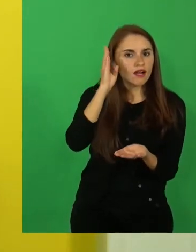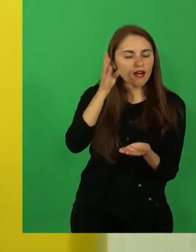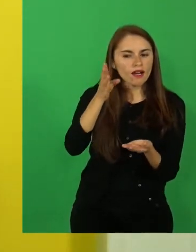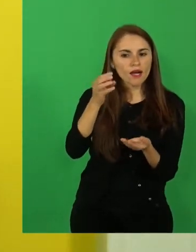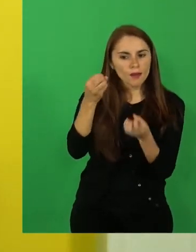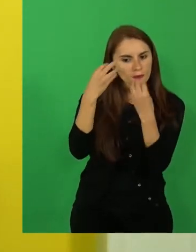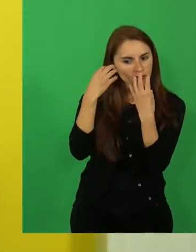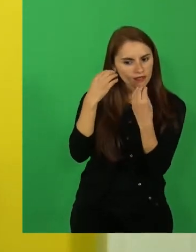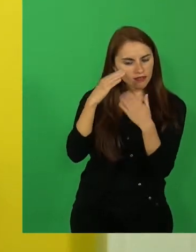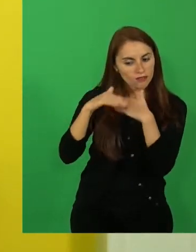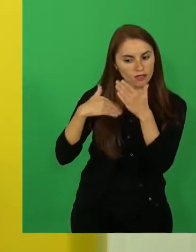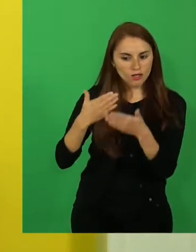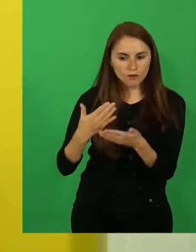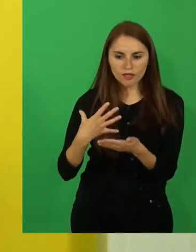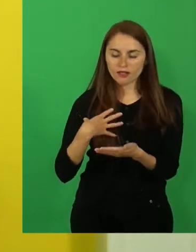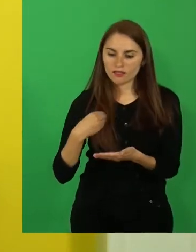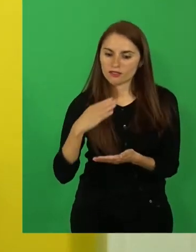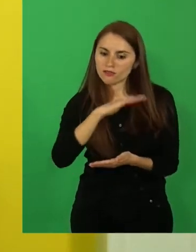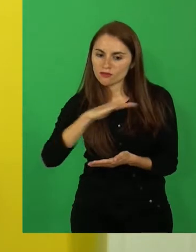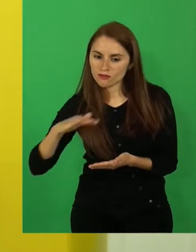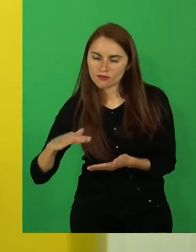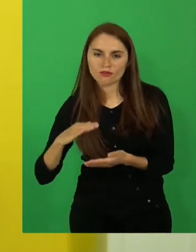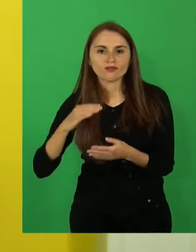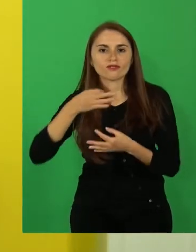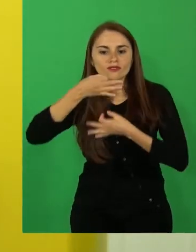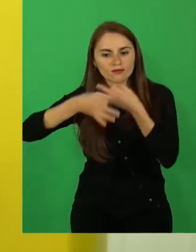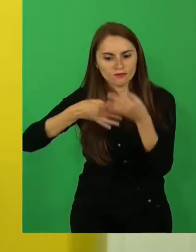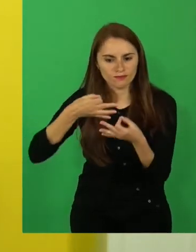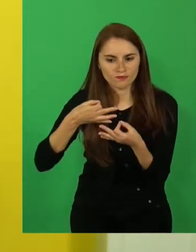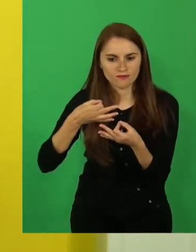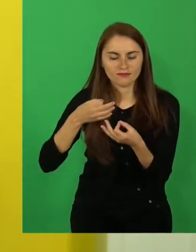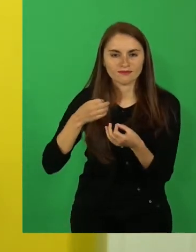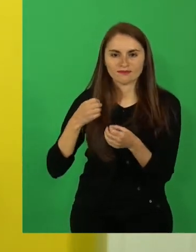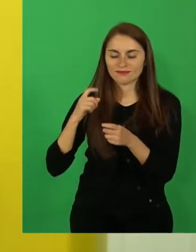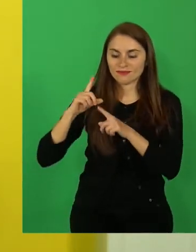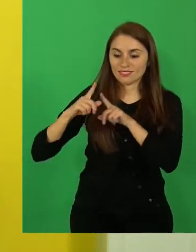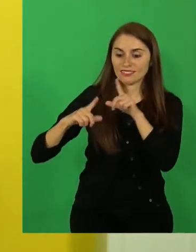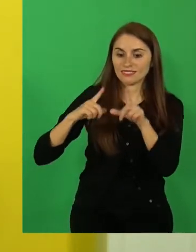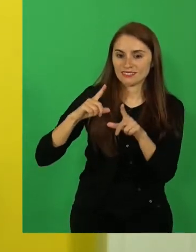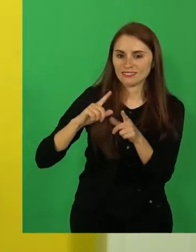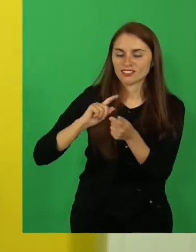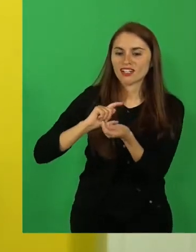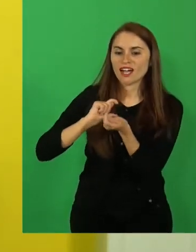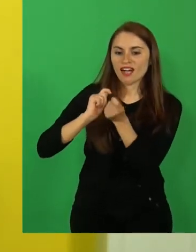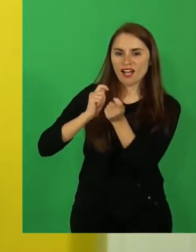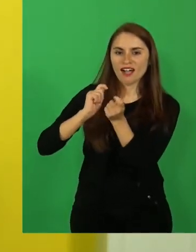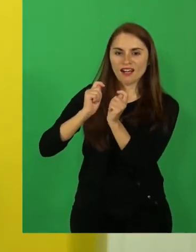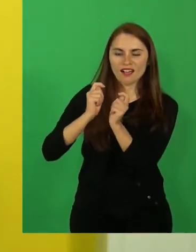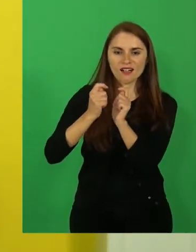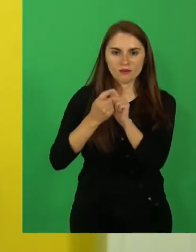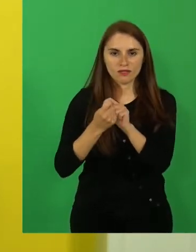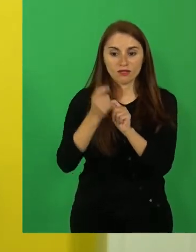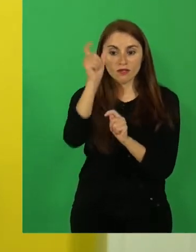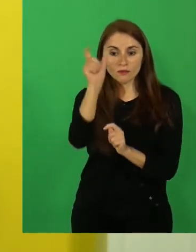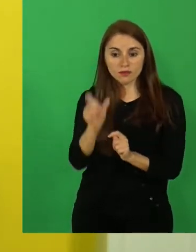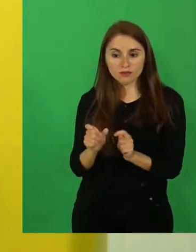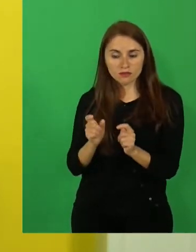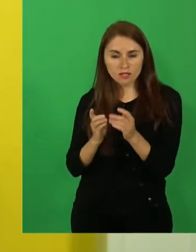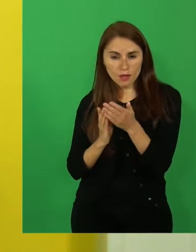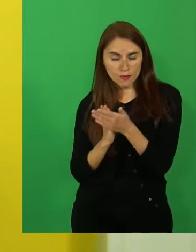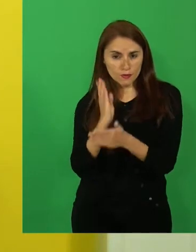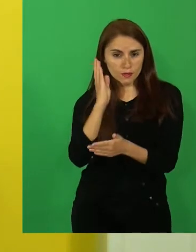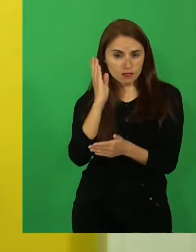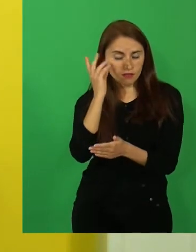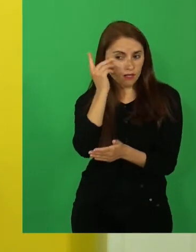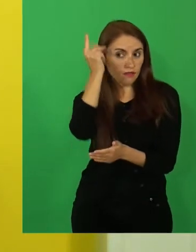se iban modificando. No se conocía quién era el autor. Hoy